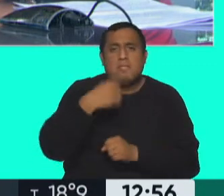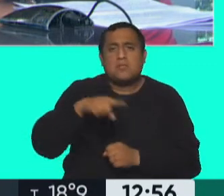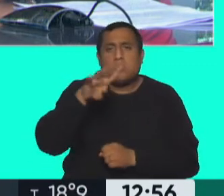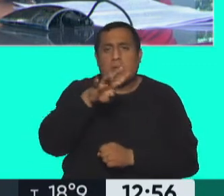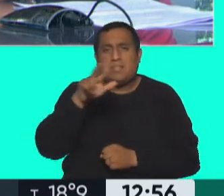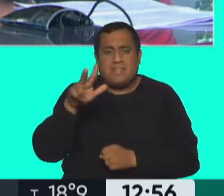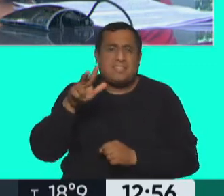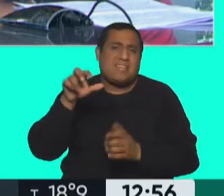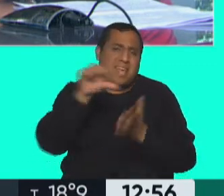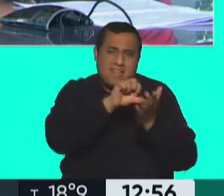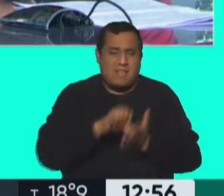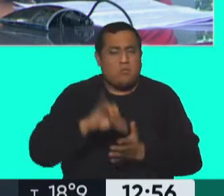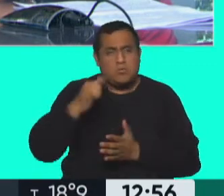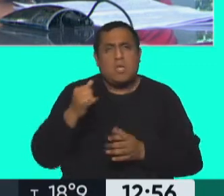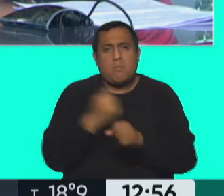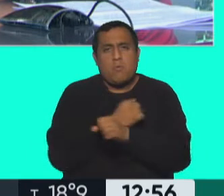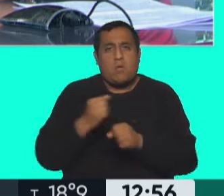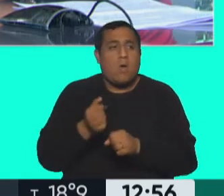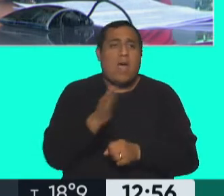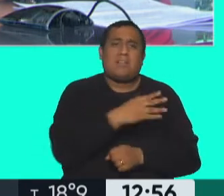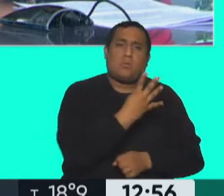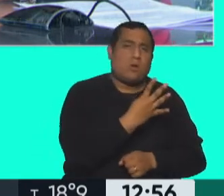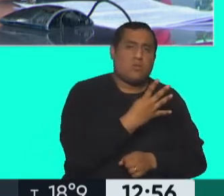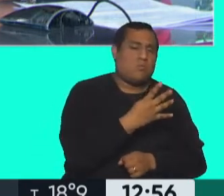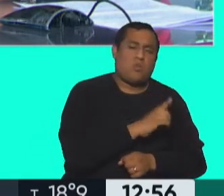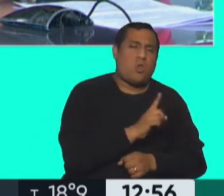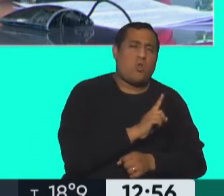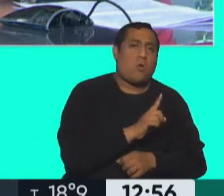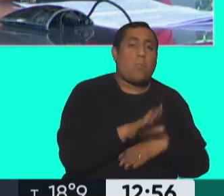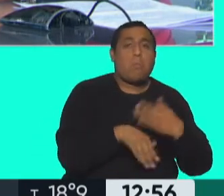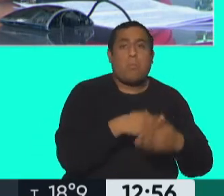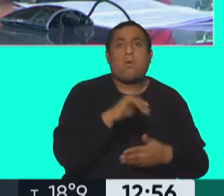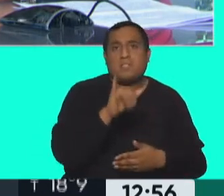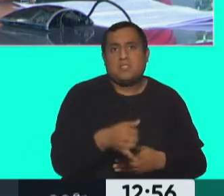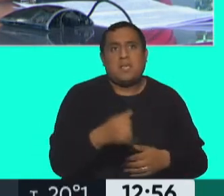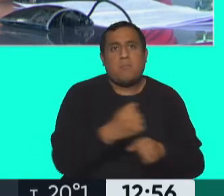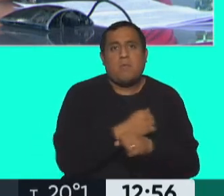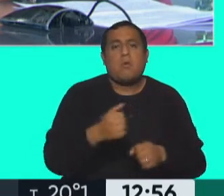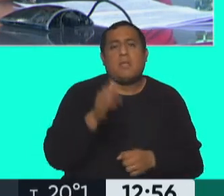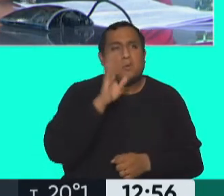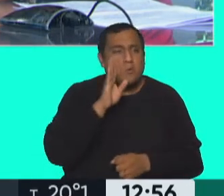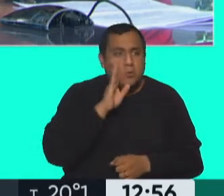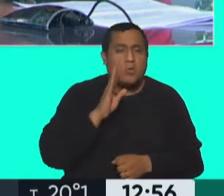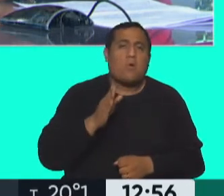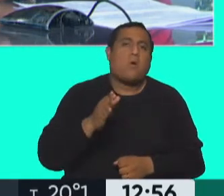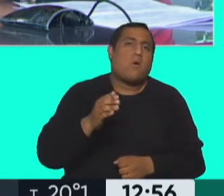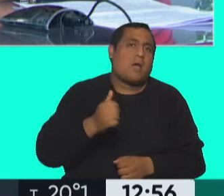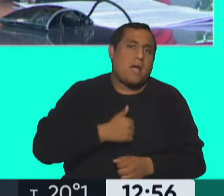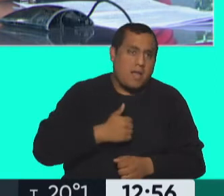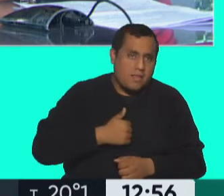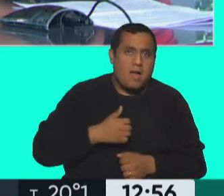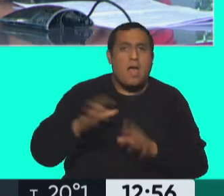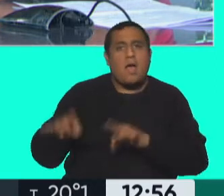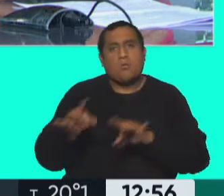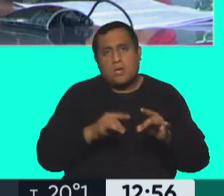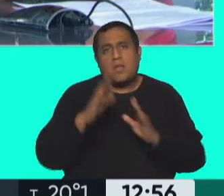estados que aprobaron, 4 que en su momento no lo hicieron, luego aprobaron, como Estados Unidos, Canadá, Australia y Nueva Zelanda, se